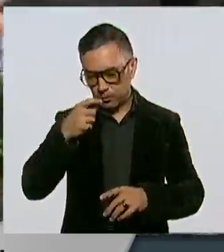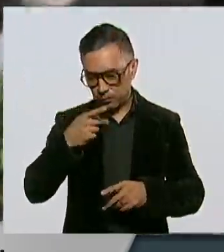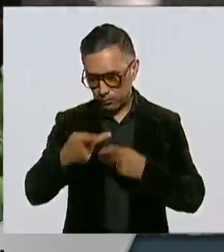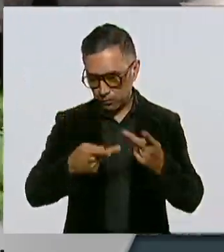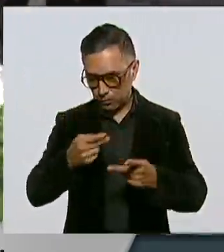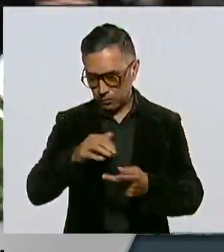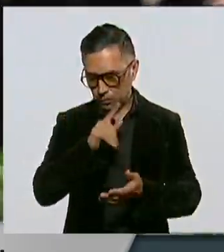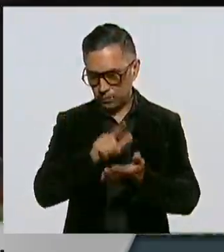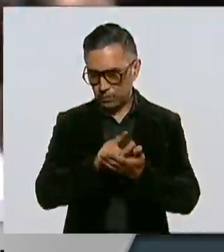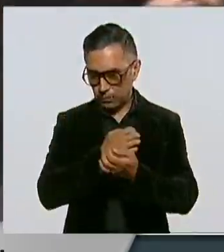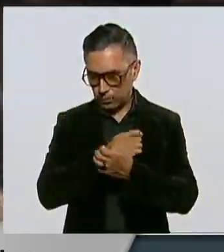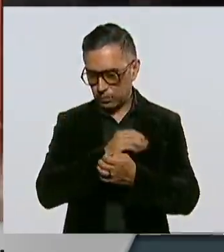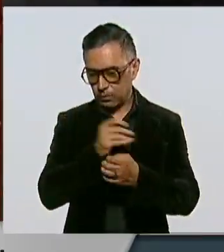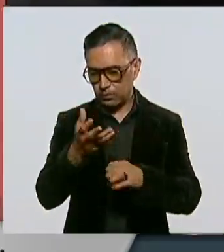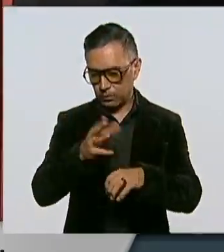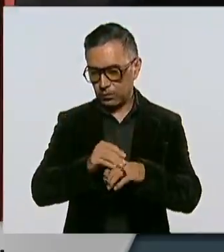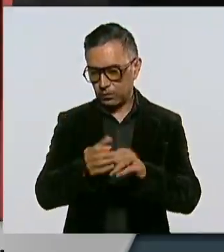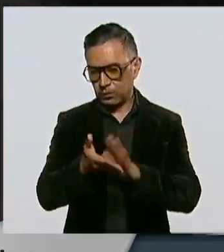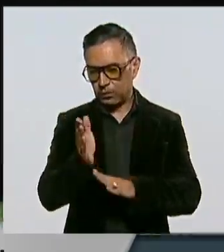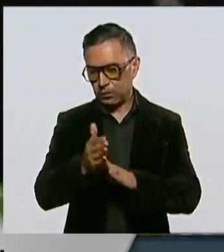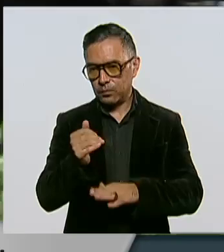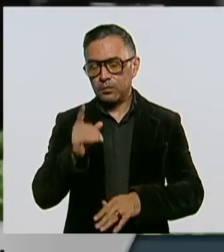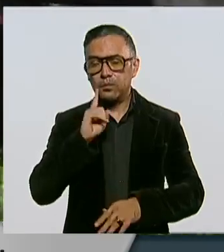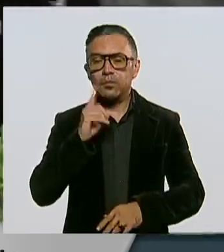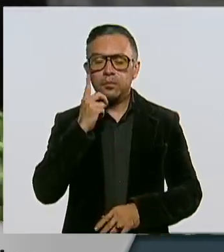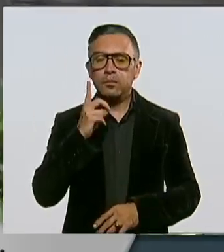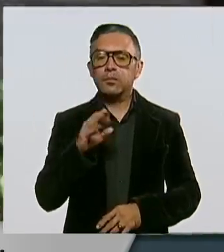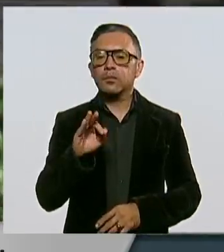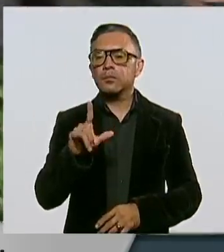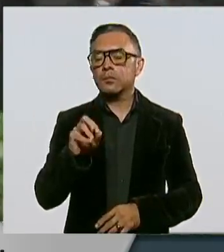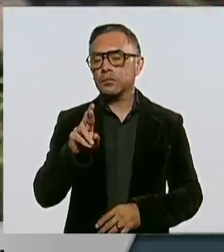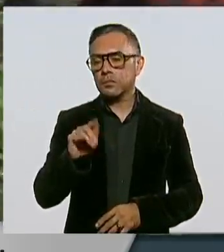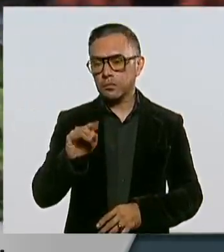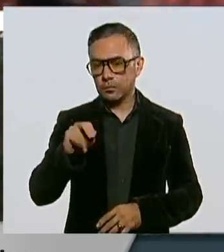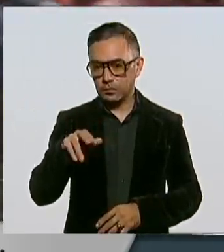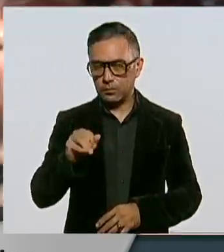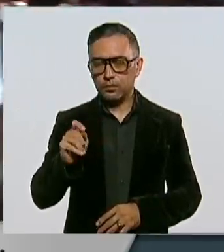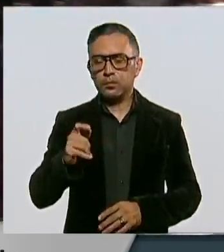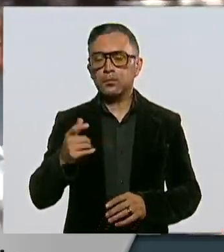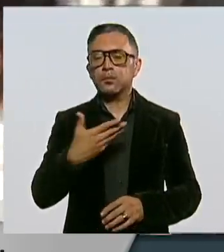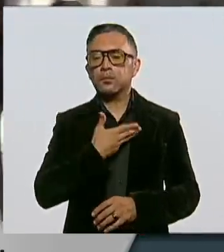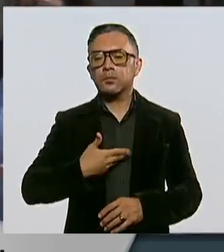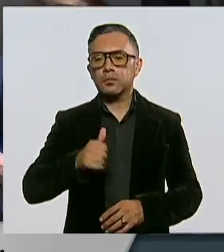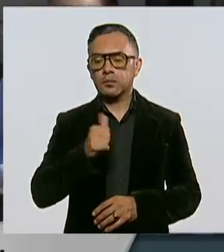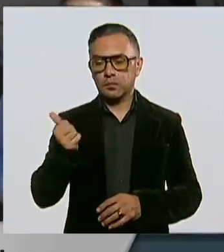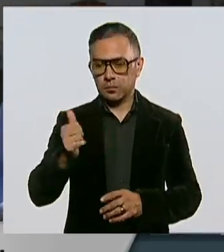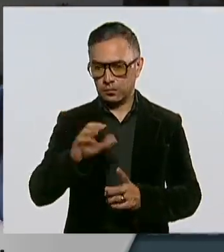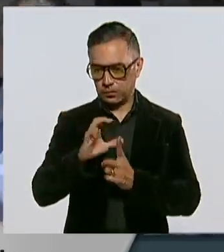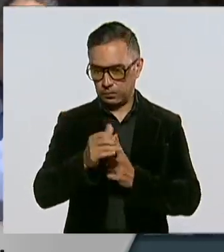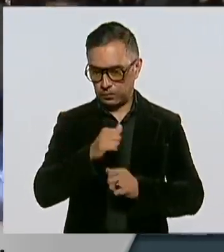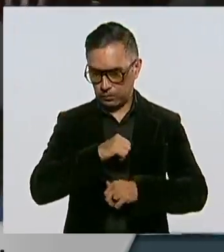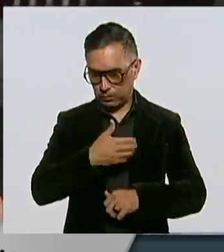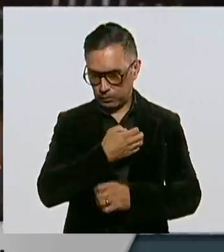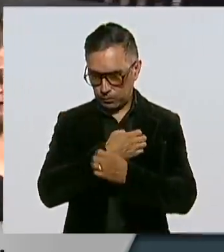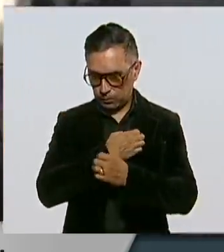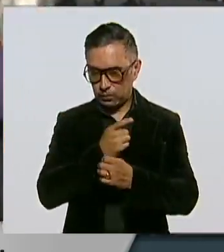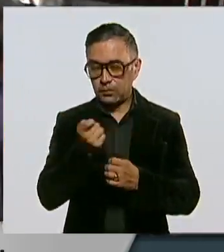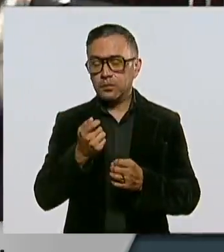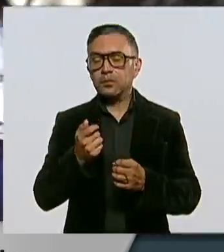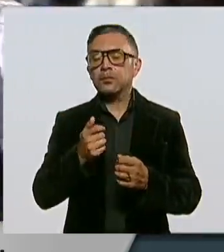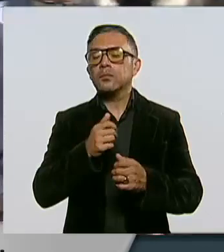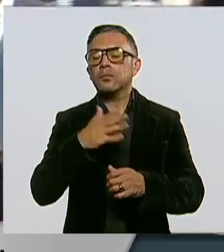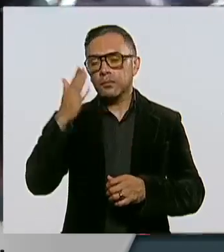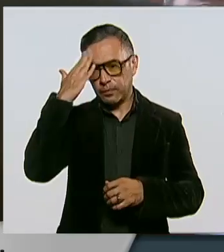salieran del recinto. La diputada Flora Tania Cruz Santos, presidenta de la Comisión de Educación, acordó con los líderes del Frente